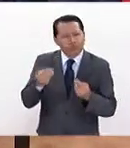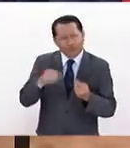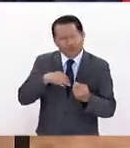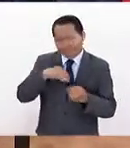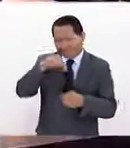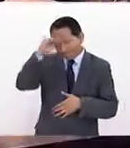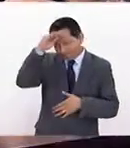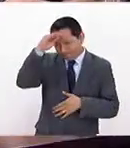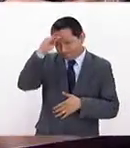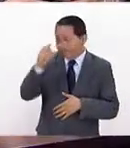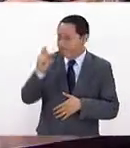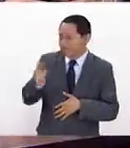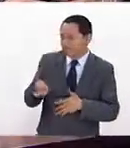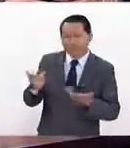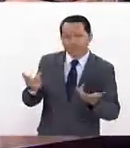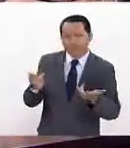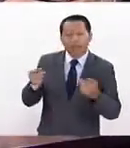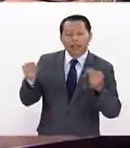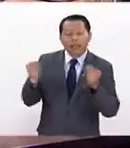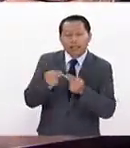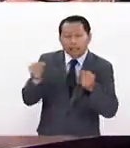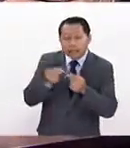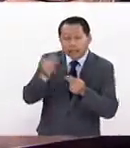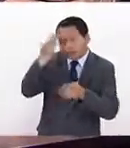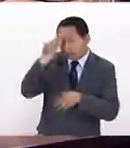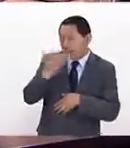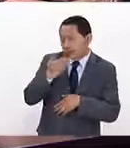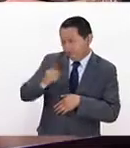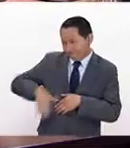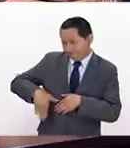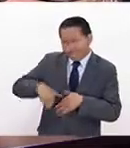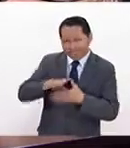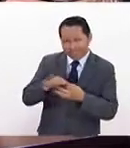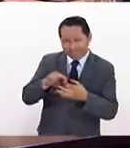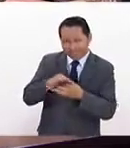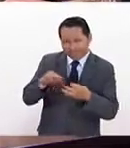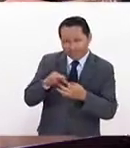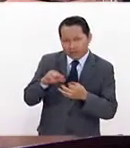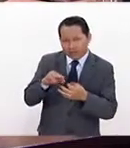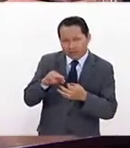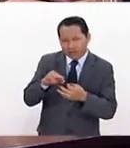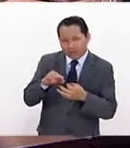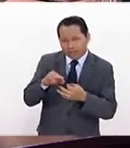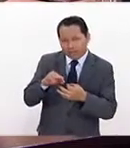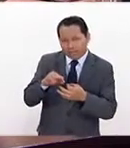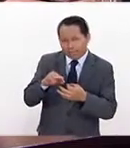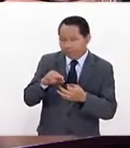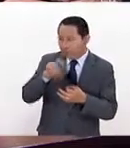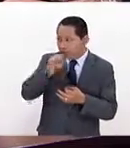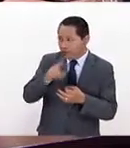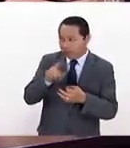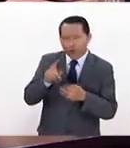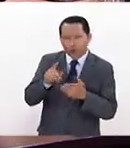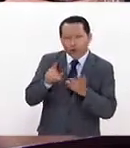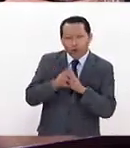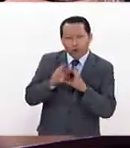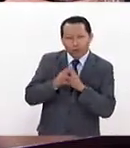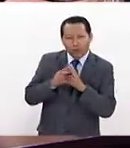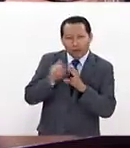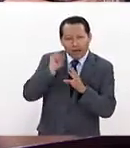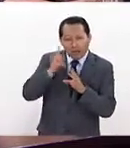¿Se requiere de alguna habilidad, ya lo mencionabas, de alguna maestra, ya lo mencionabas de alguna forma, ¿no?